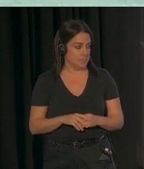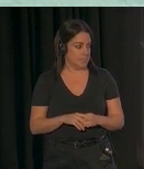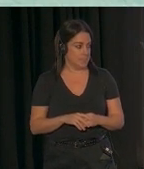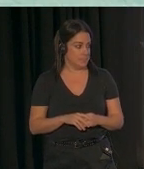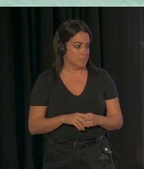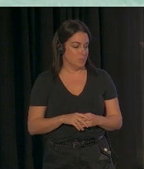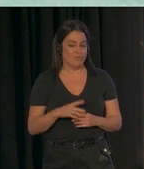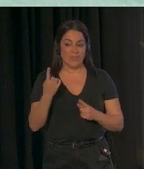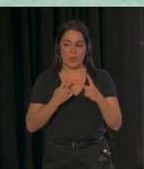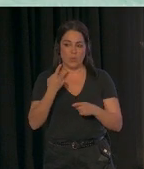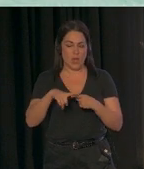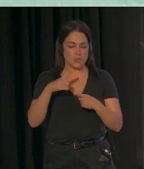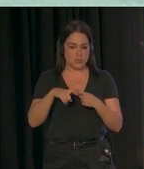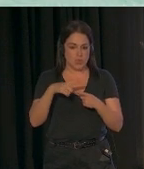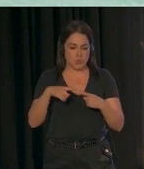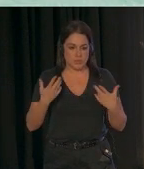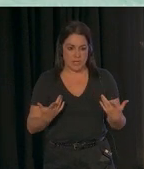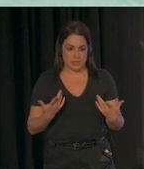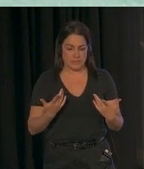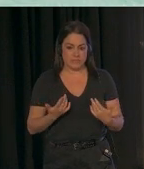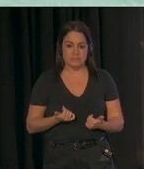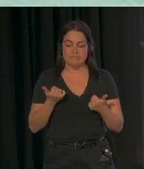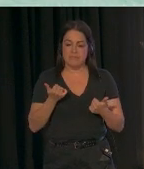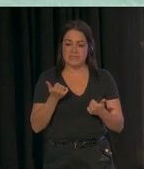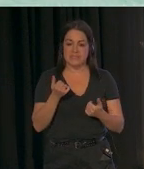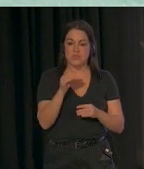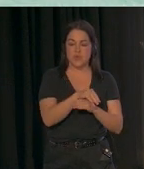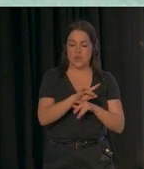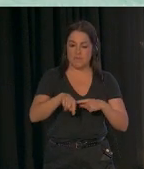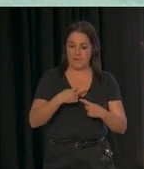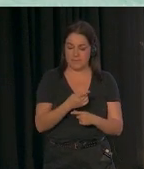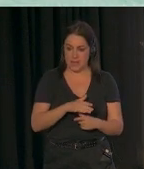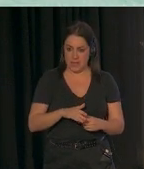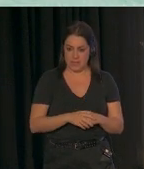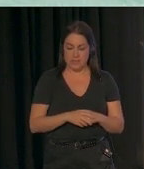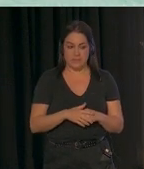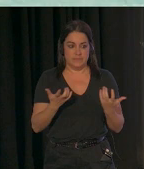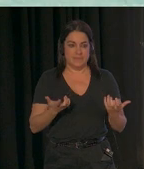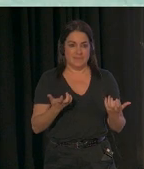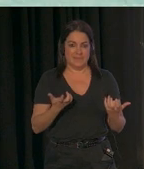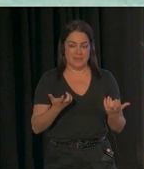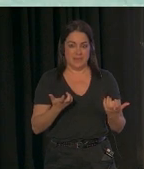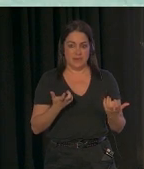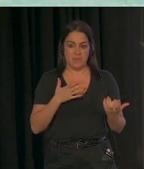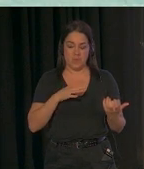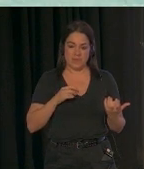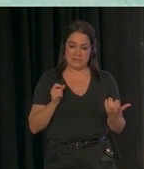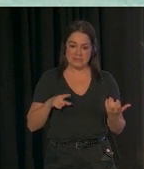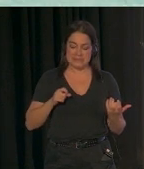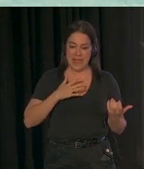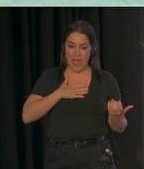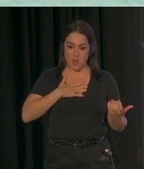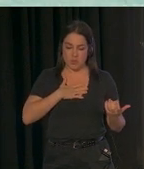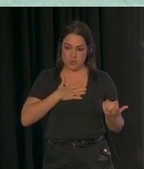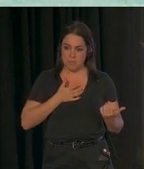Algunas cosas más sobre los cuidadores familiares. Los cuidadores familiares suelen sentirse más a gusto con